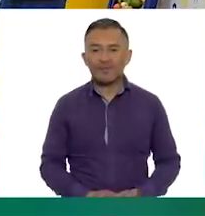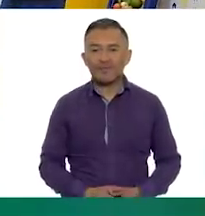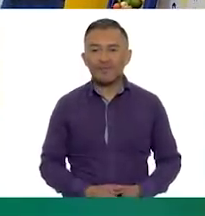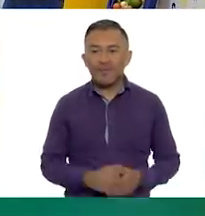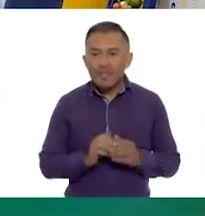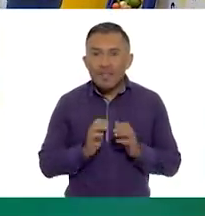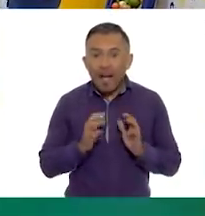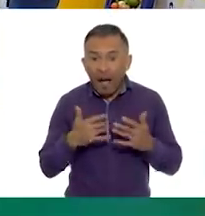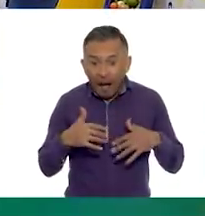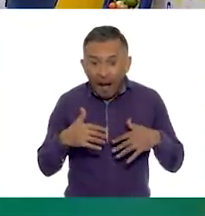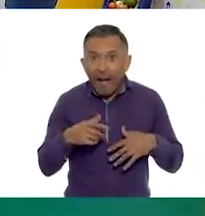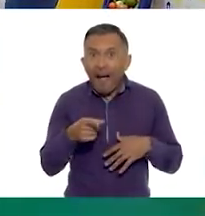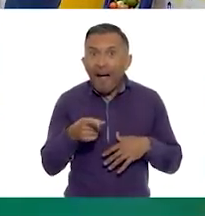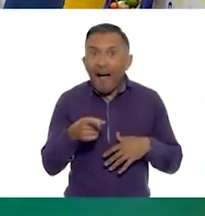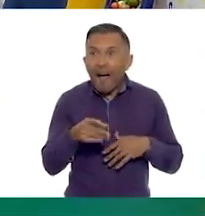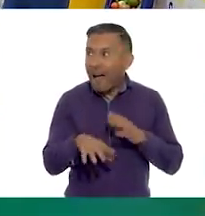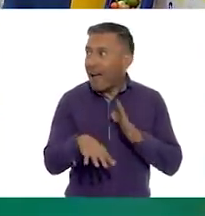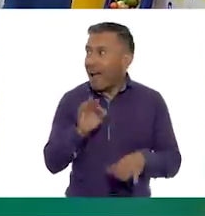¡Te salió tres!